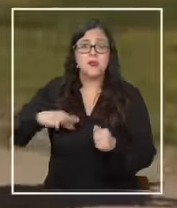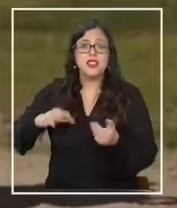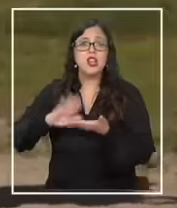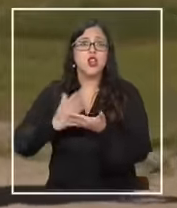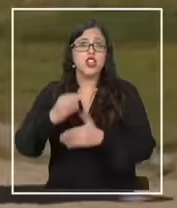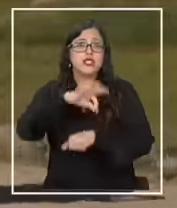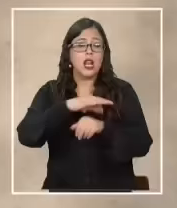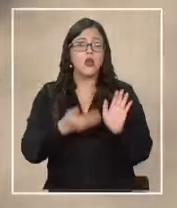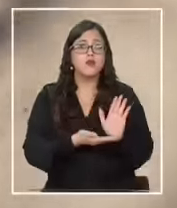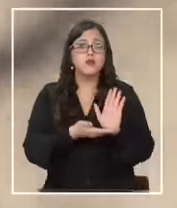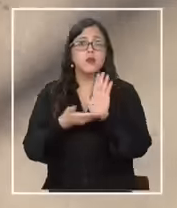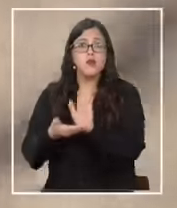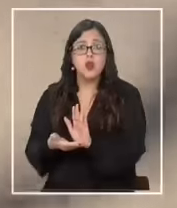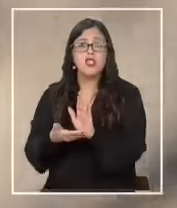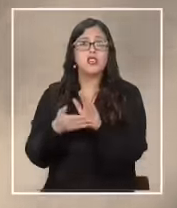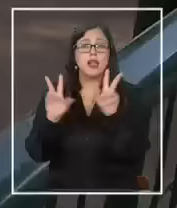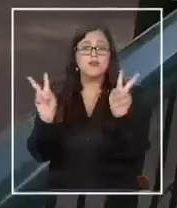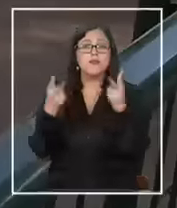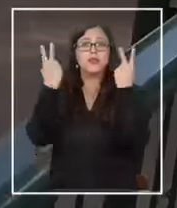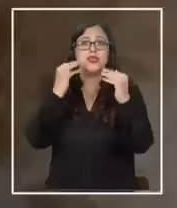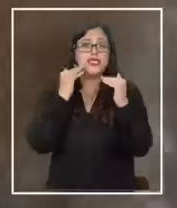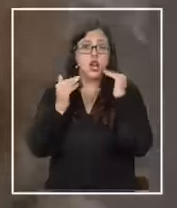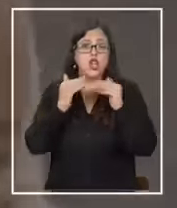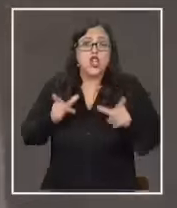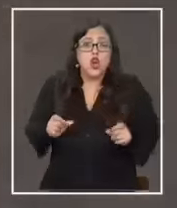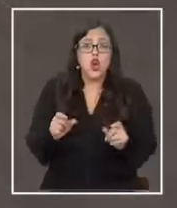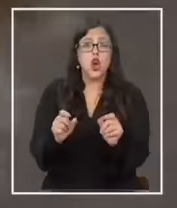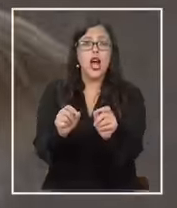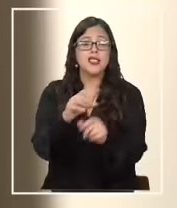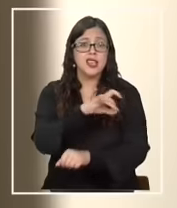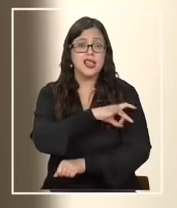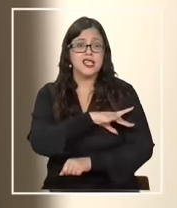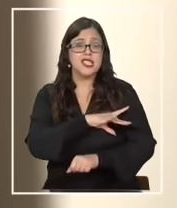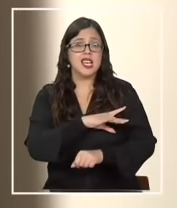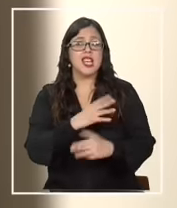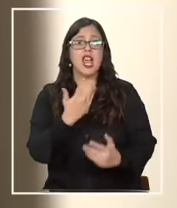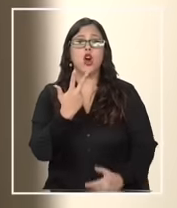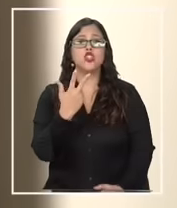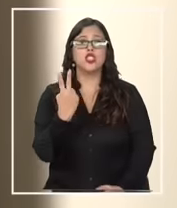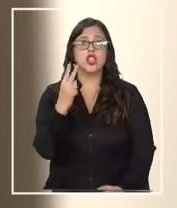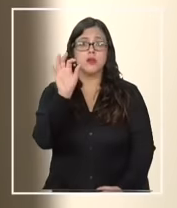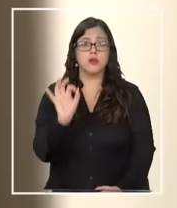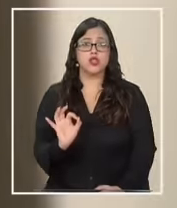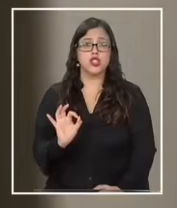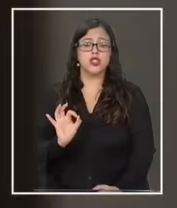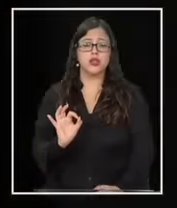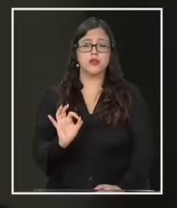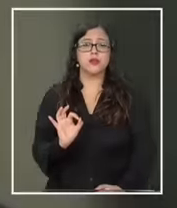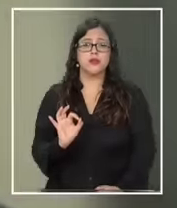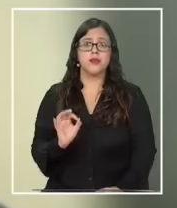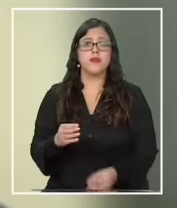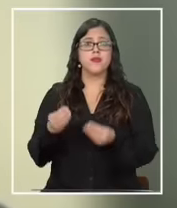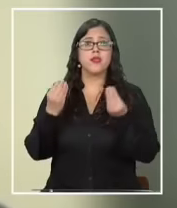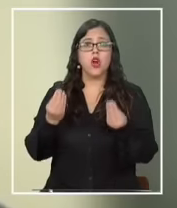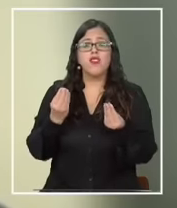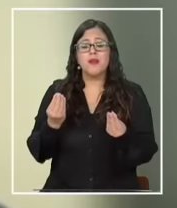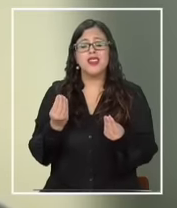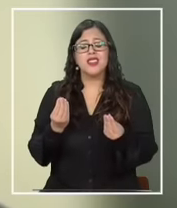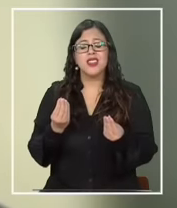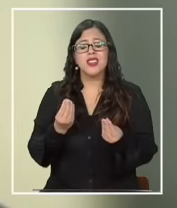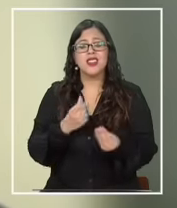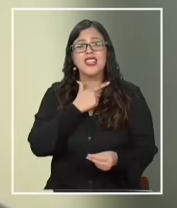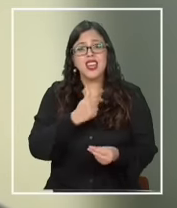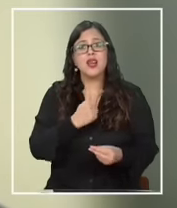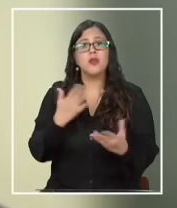revela que la tasa de sobrevida de los niños diagnosticados con cáncer en Chile es del 82% obviamente quisiéramos tener una